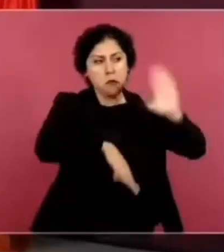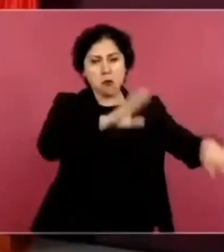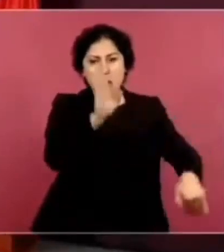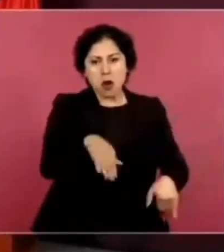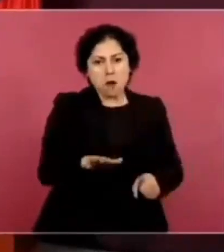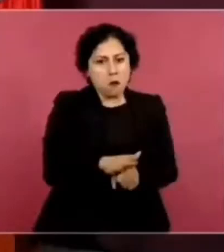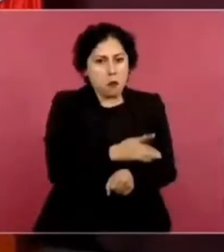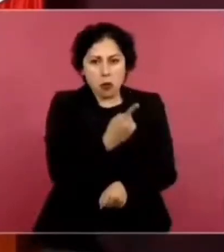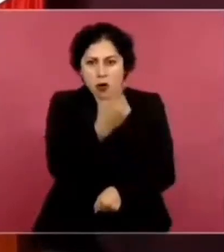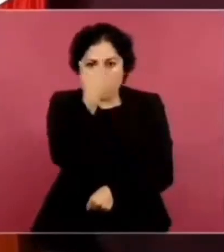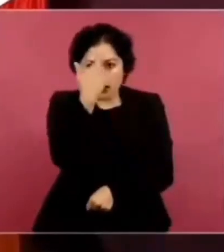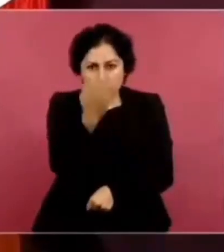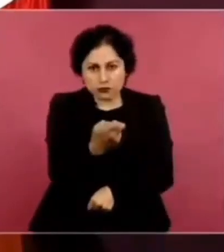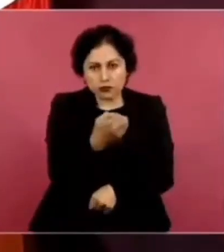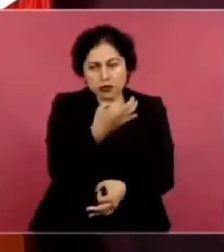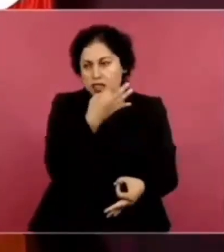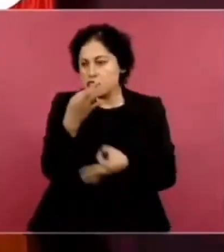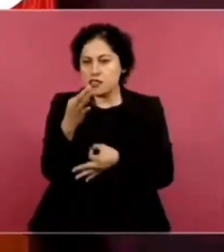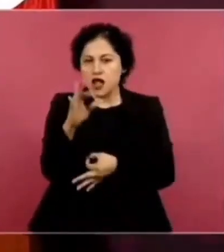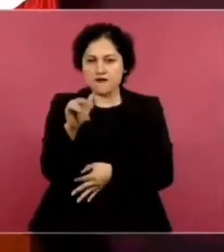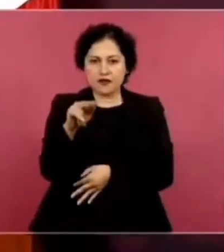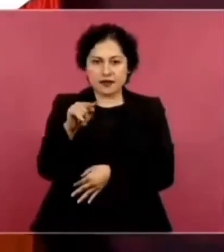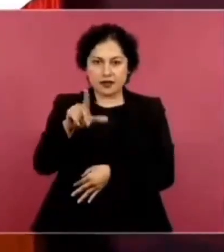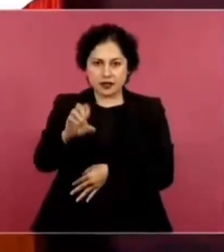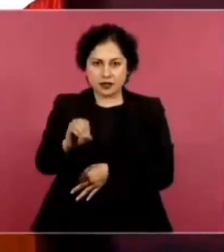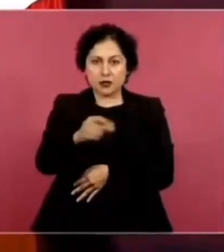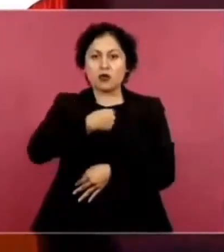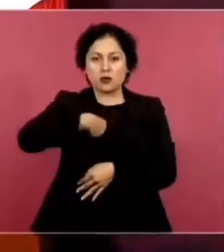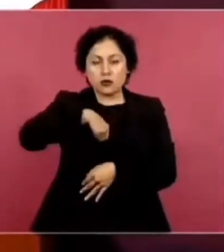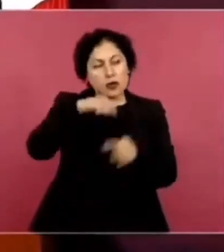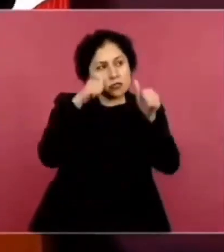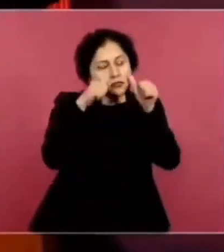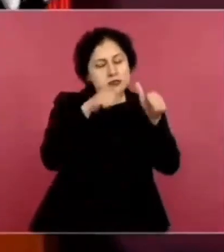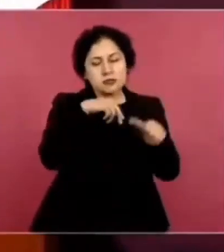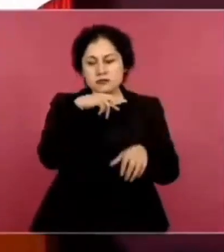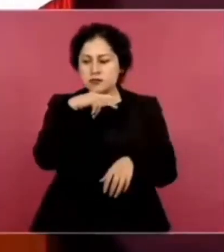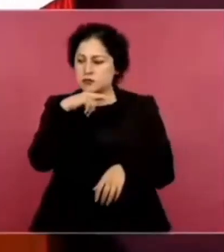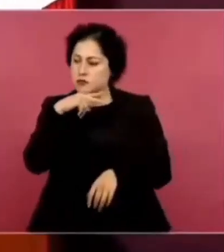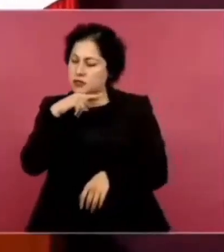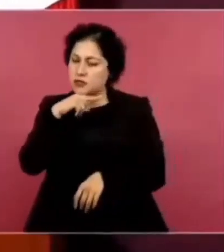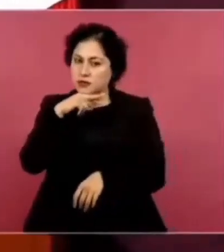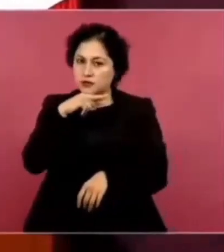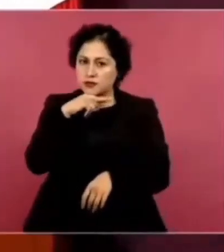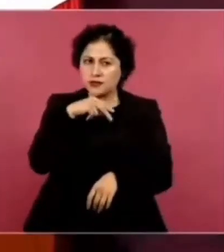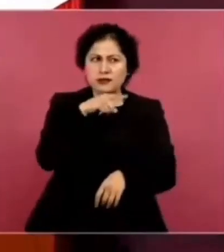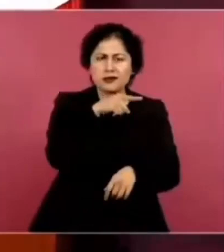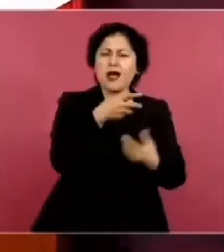¿Y qué hacen ellos, los legisladores? ¿Nad más echarle la culpa a México?